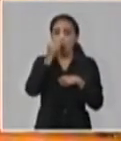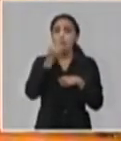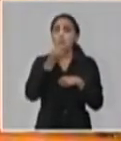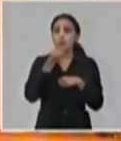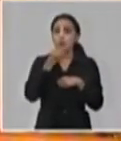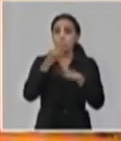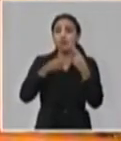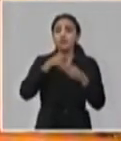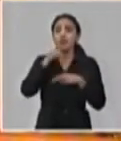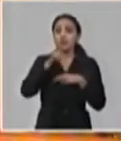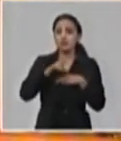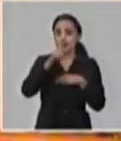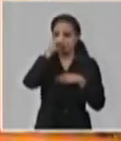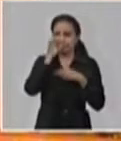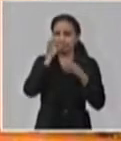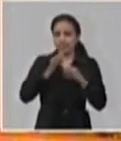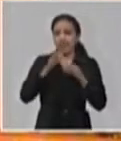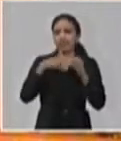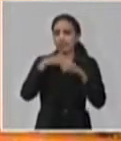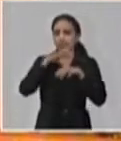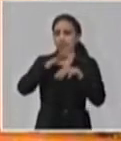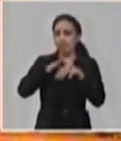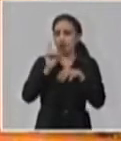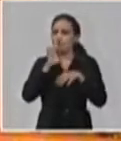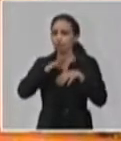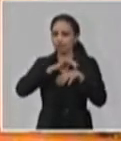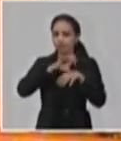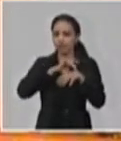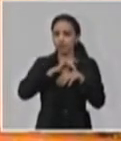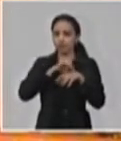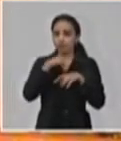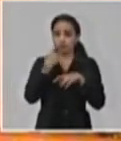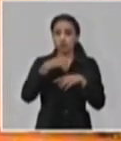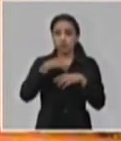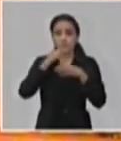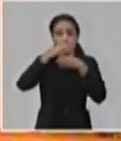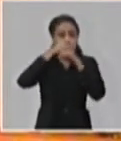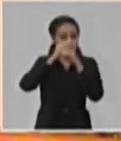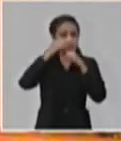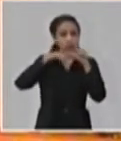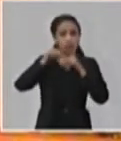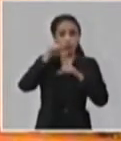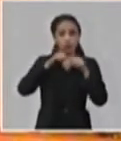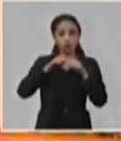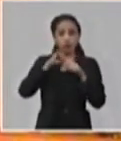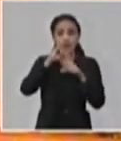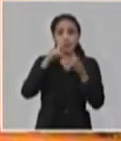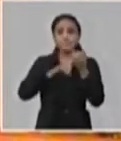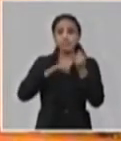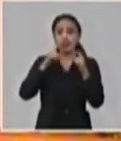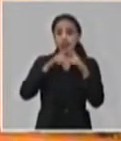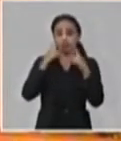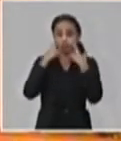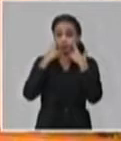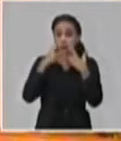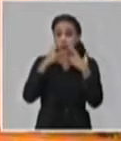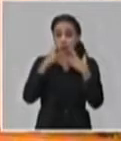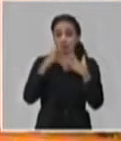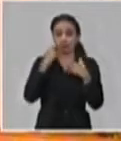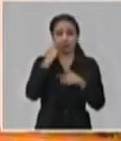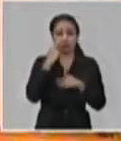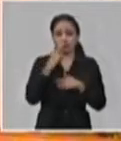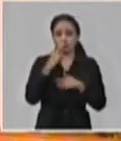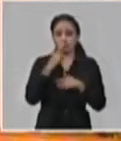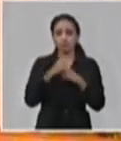Nosotros tenemos el laboratorio de referencia del IPK, centro con un alto prestigio y reconocimiento. Hoy,